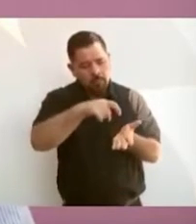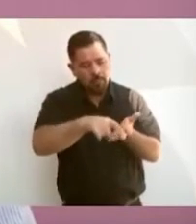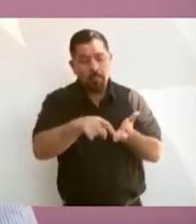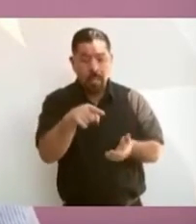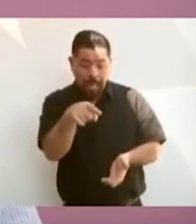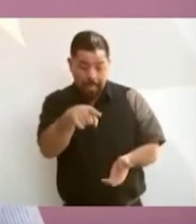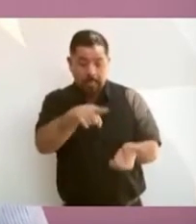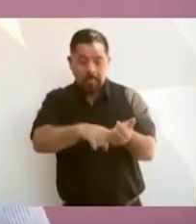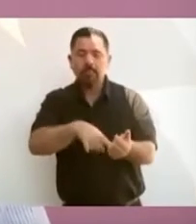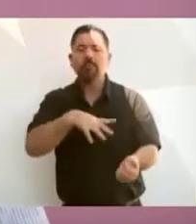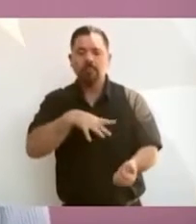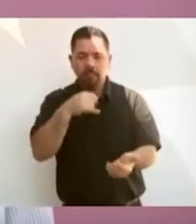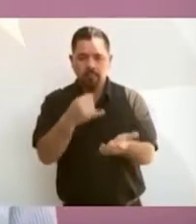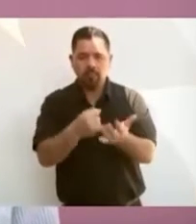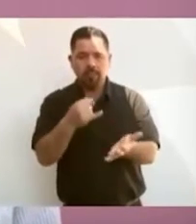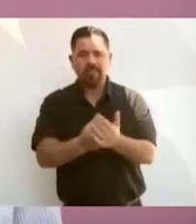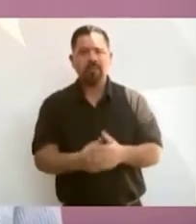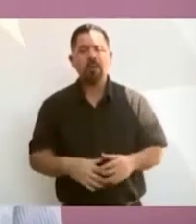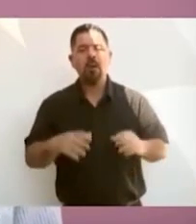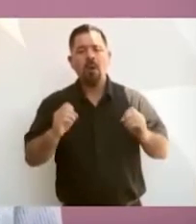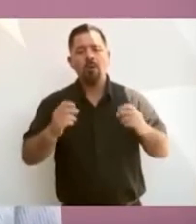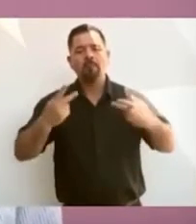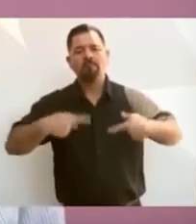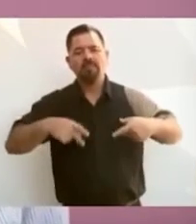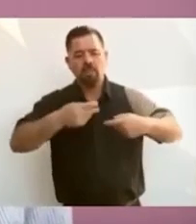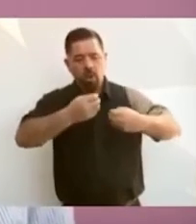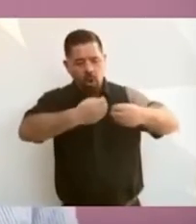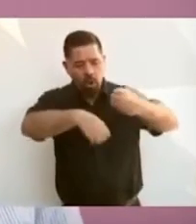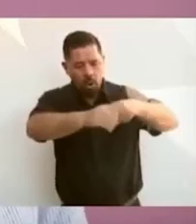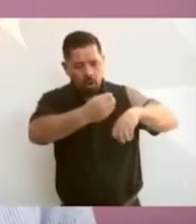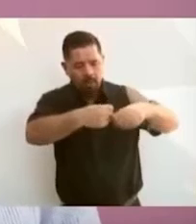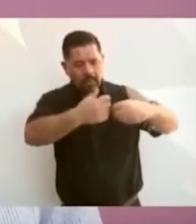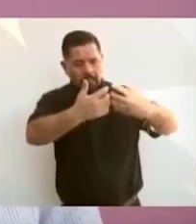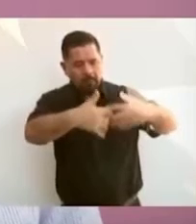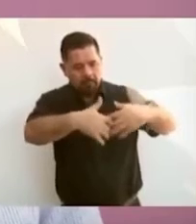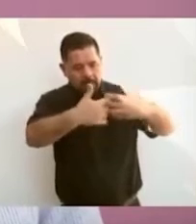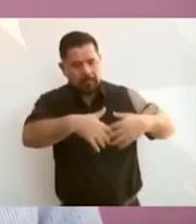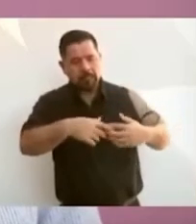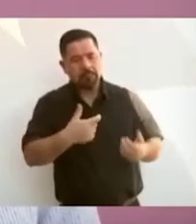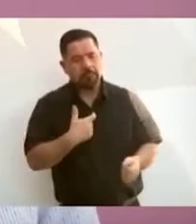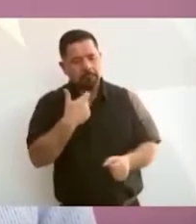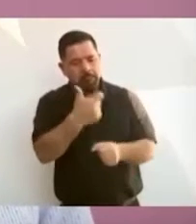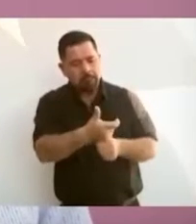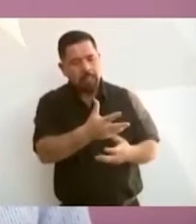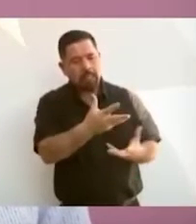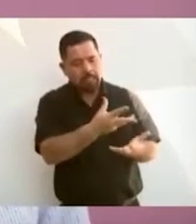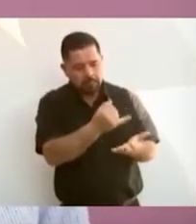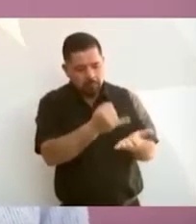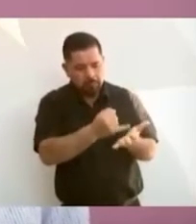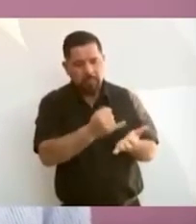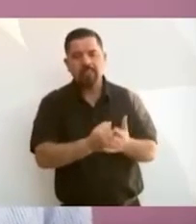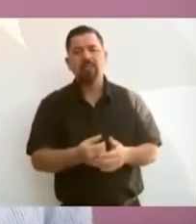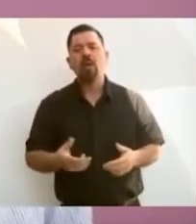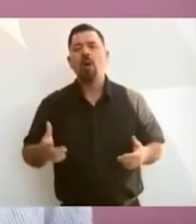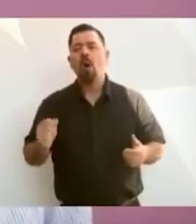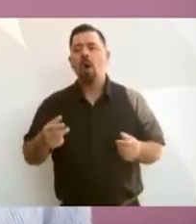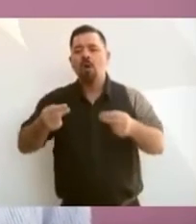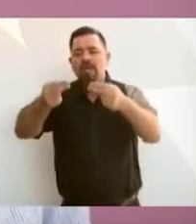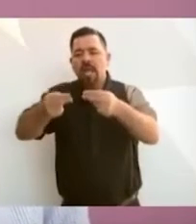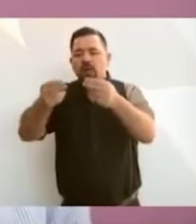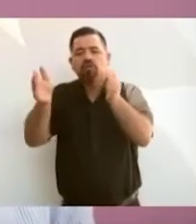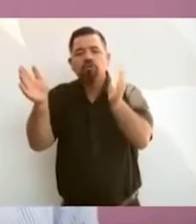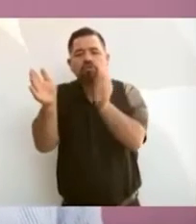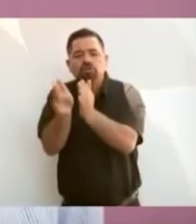El obrero, el profesional, el pequeño, mediano comerciante,